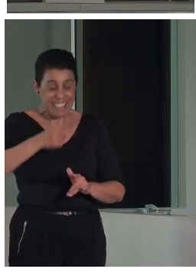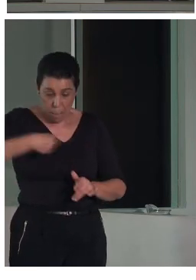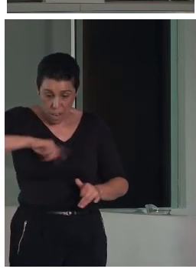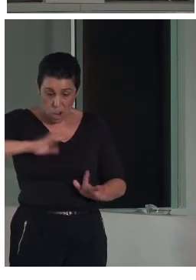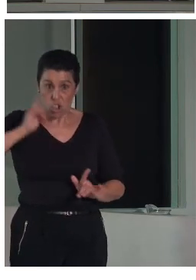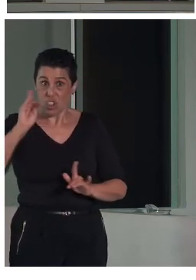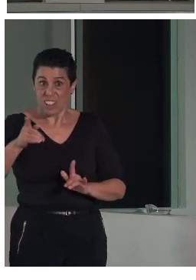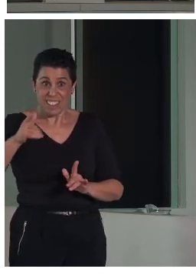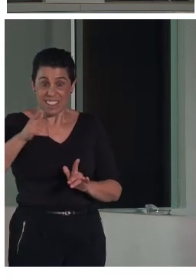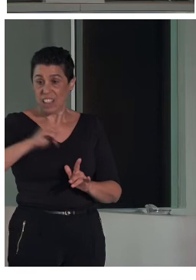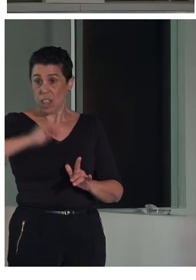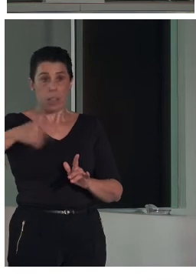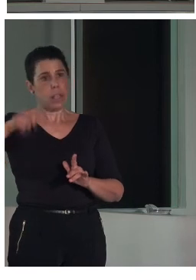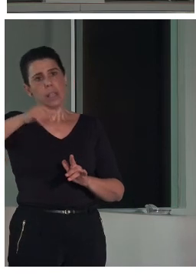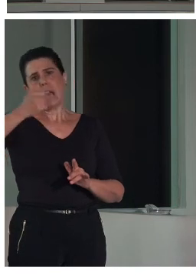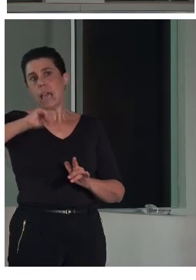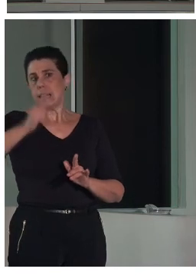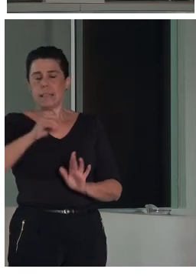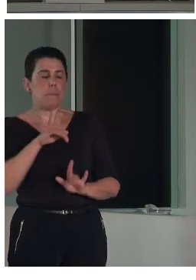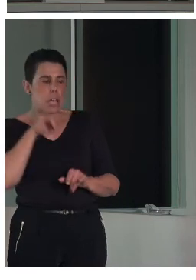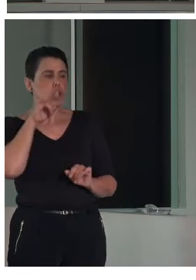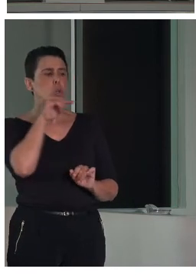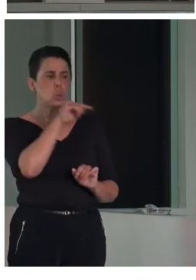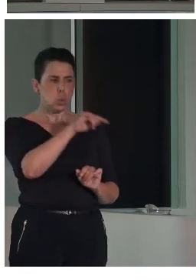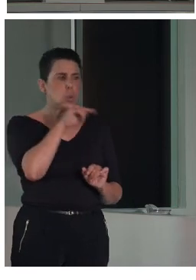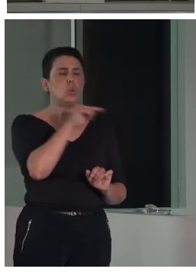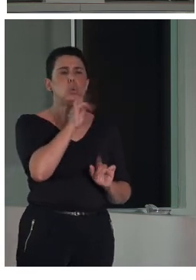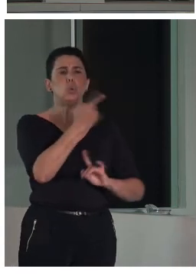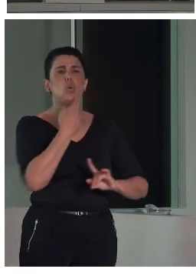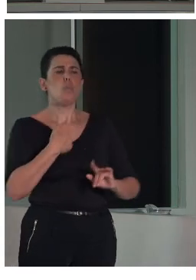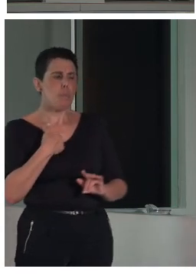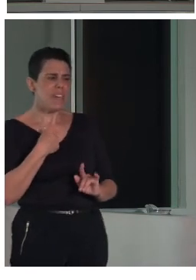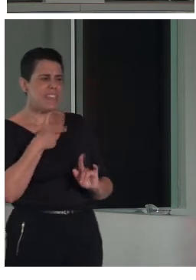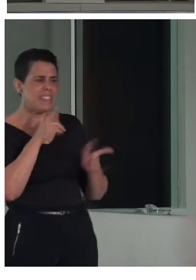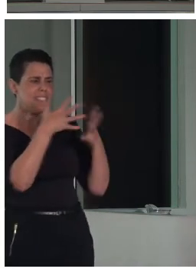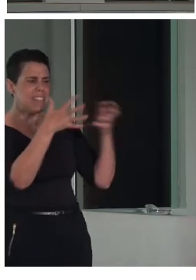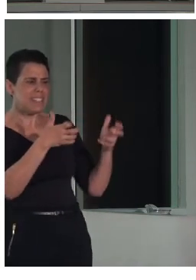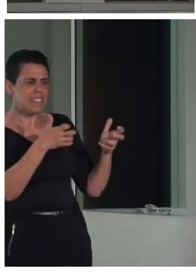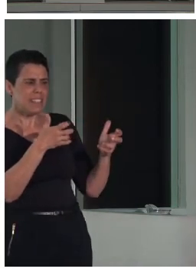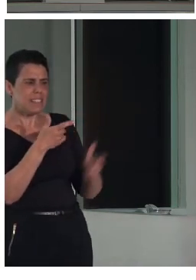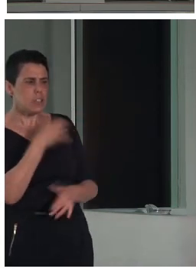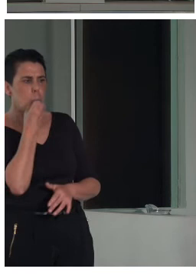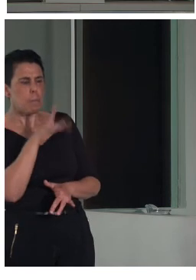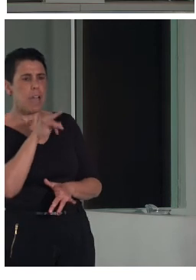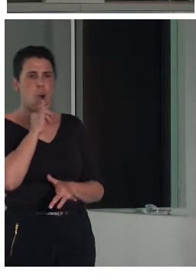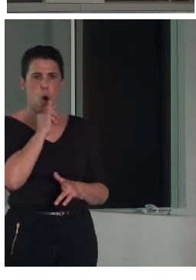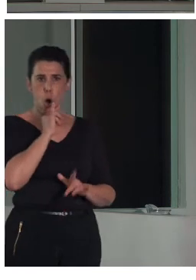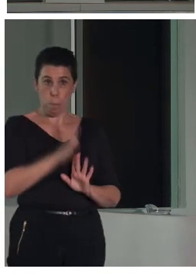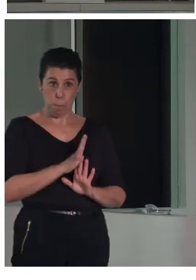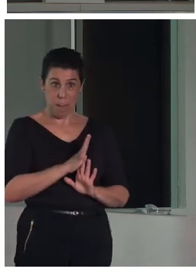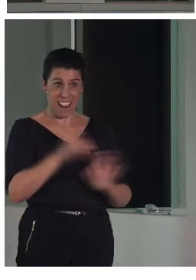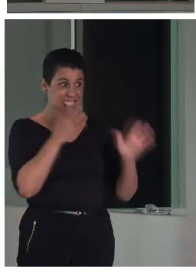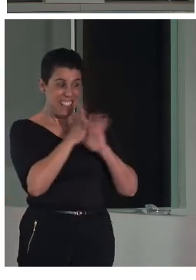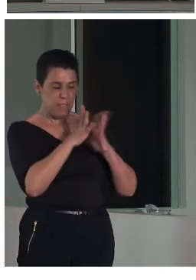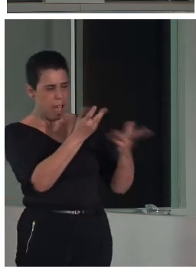tú vienes a hacer el examen a este texto eres tú quien está diciendo si está bien o está mal y el hecho de que tú nos digas si está bien o está mal nos está dando mucha